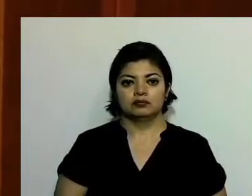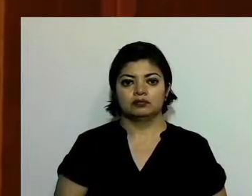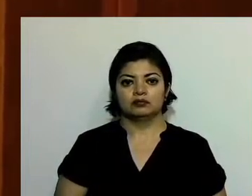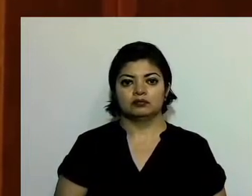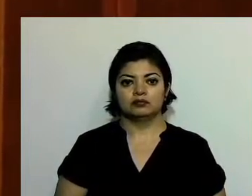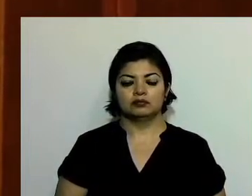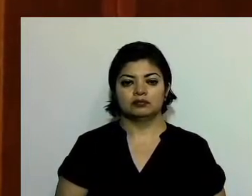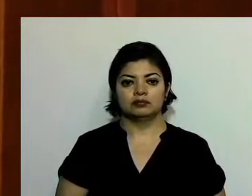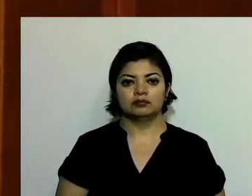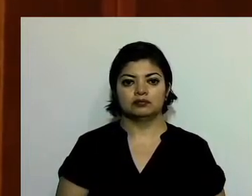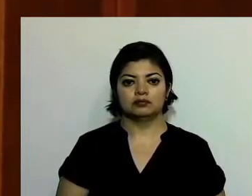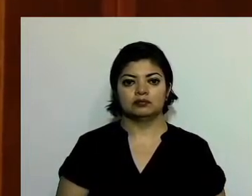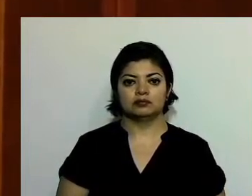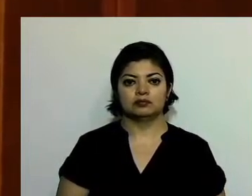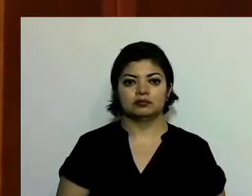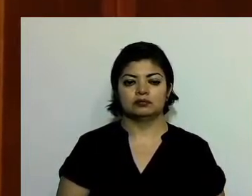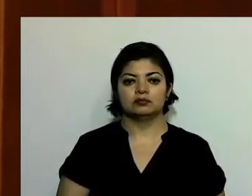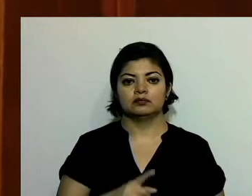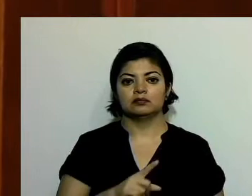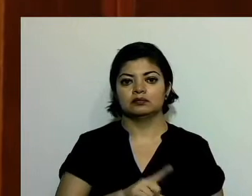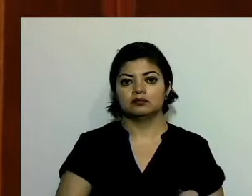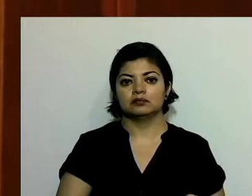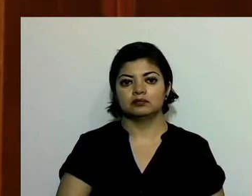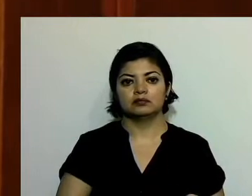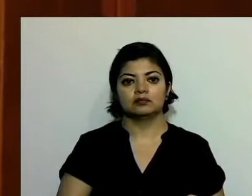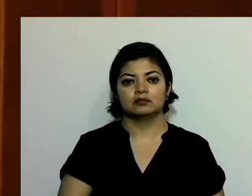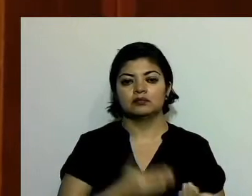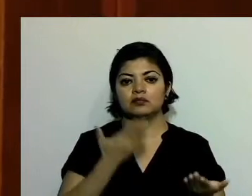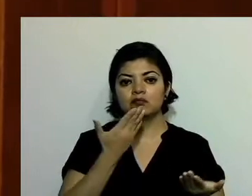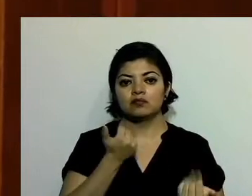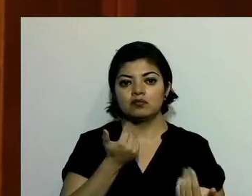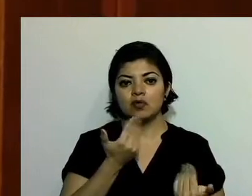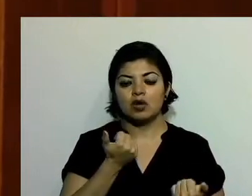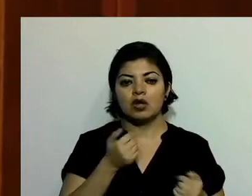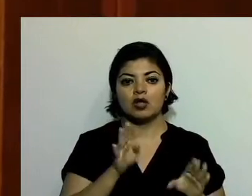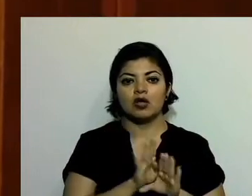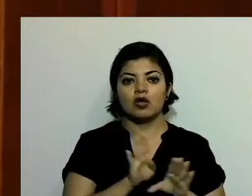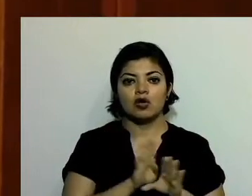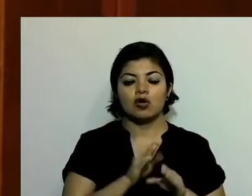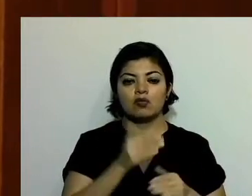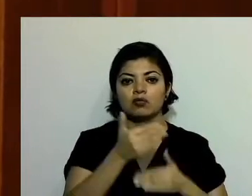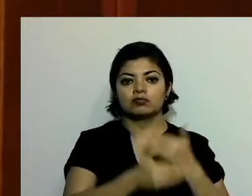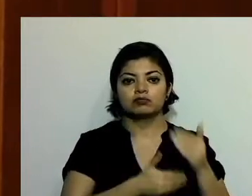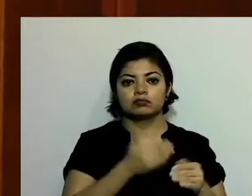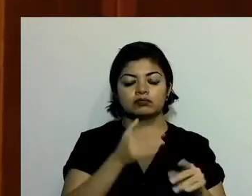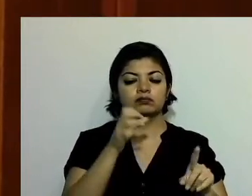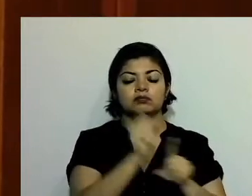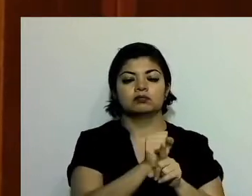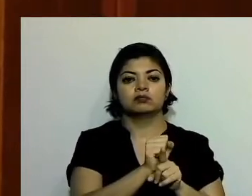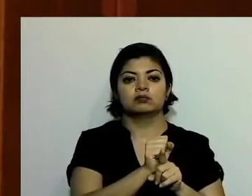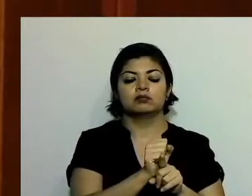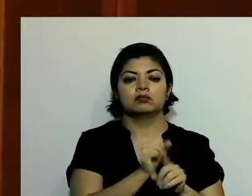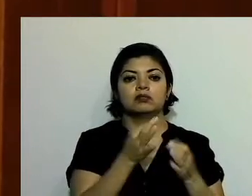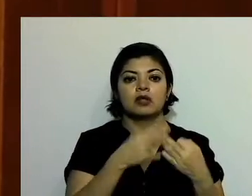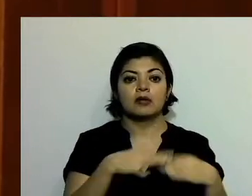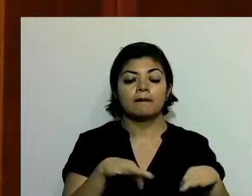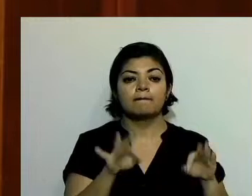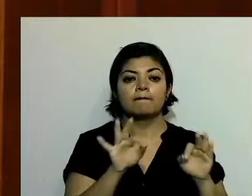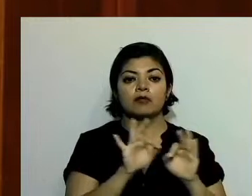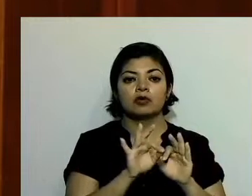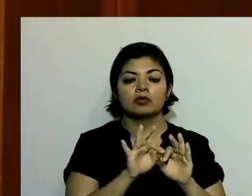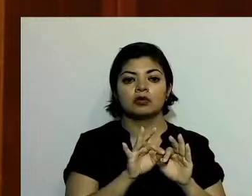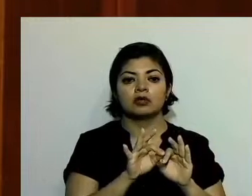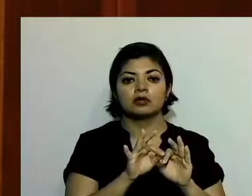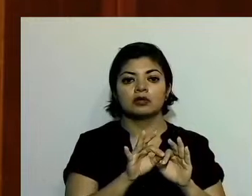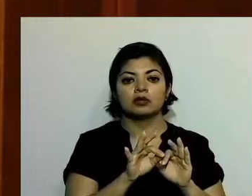revisemos la historia, no hay revolución que triunfe si no cambia o no